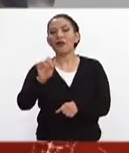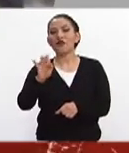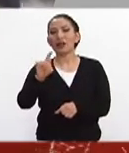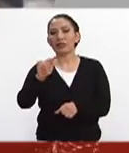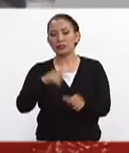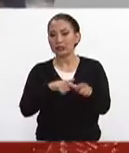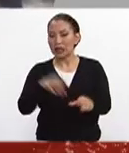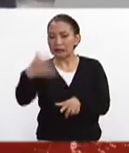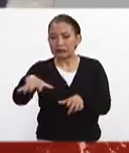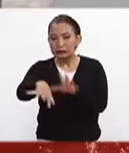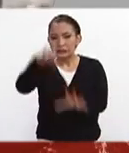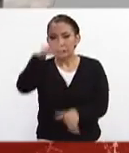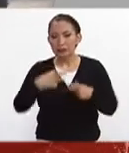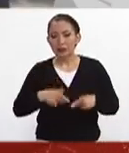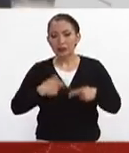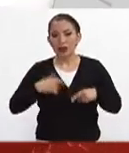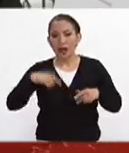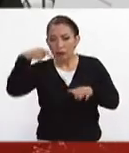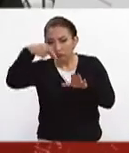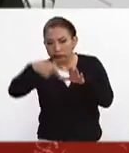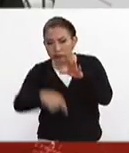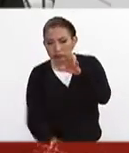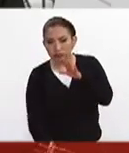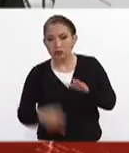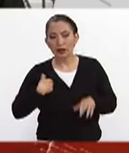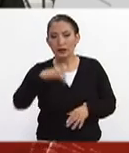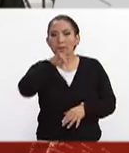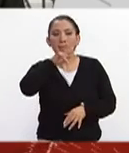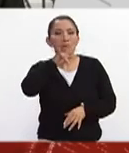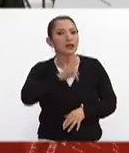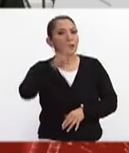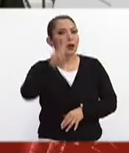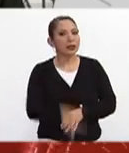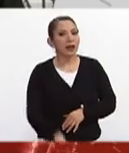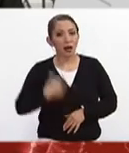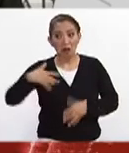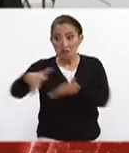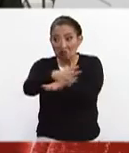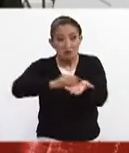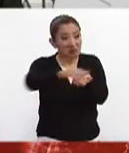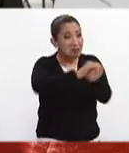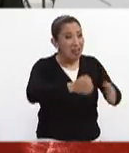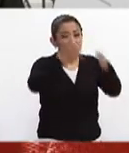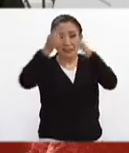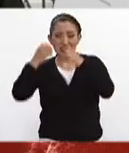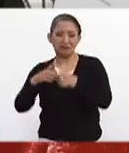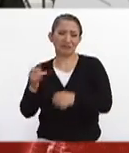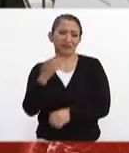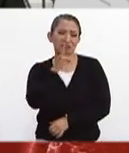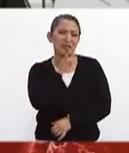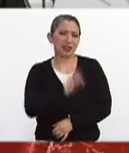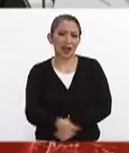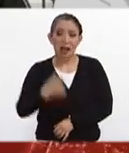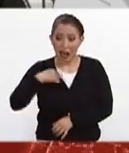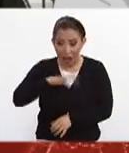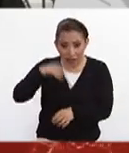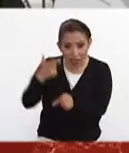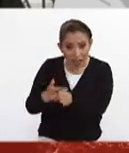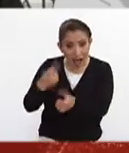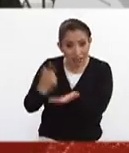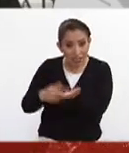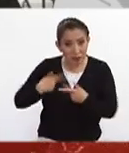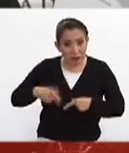continúa el rescate de personas bajo los escombros. Es falso que se estén demoliendo estructuras donde puede haber sobrevivientes